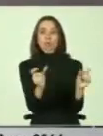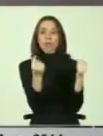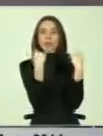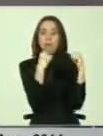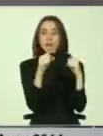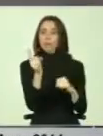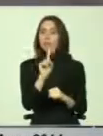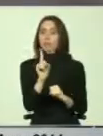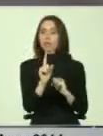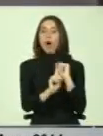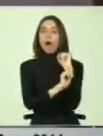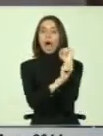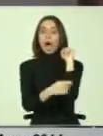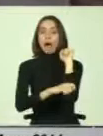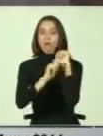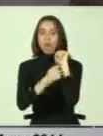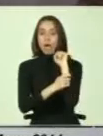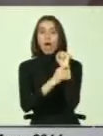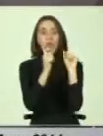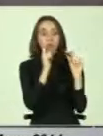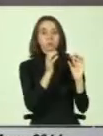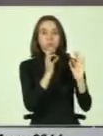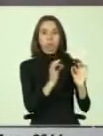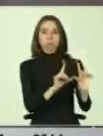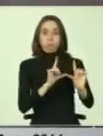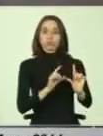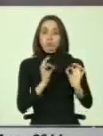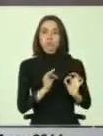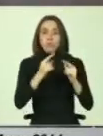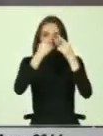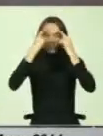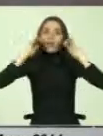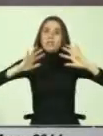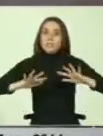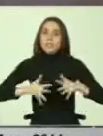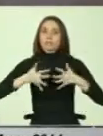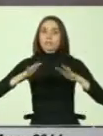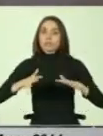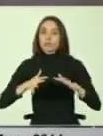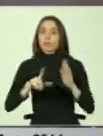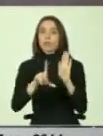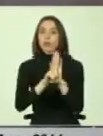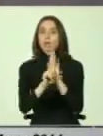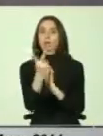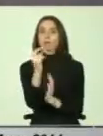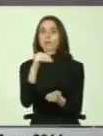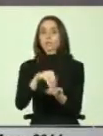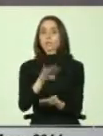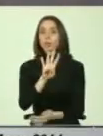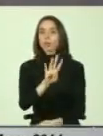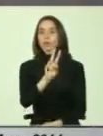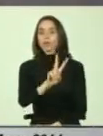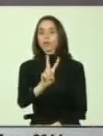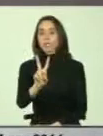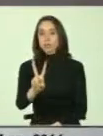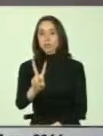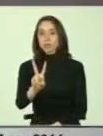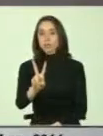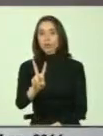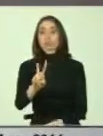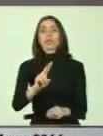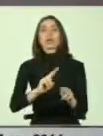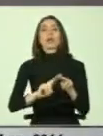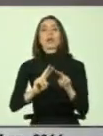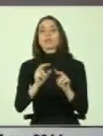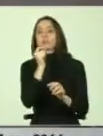abogados, que están habilitados y nos hemos forzado por eso en la Ley 20.422 y en ejercer